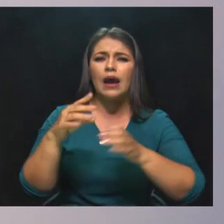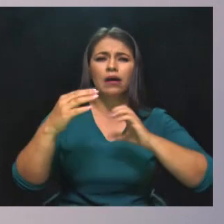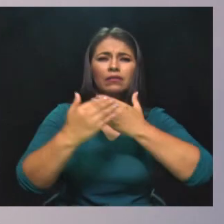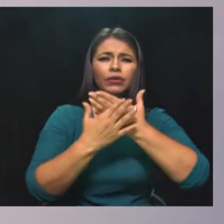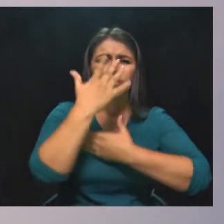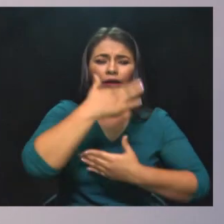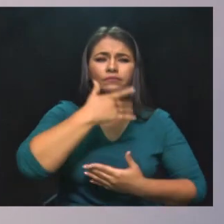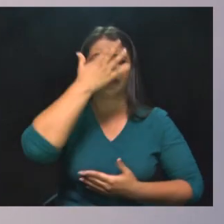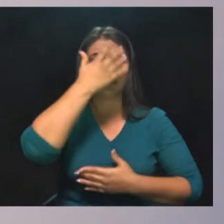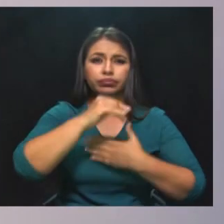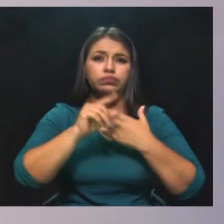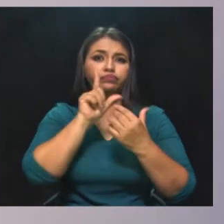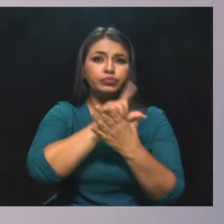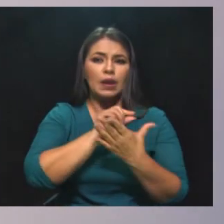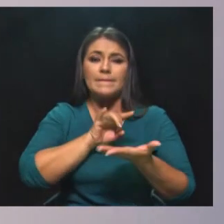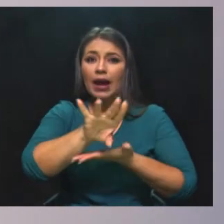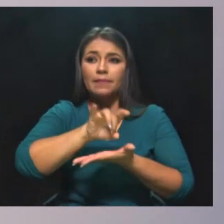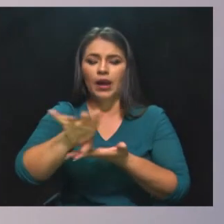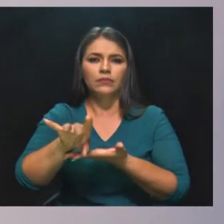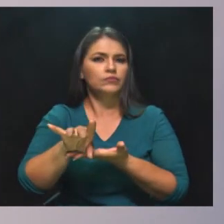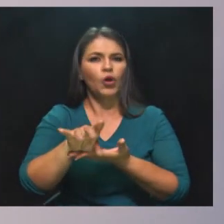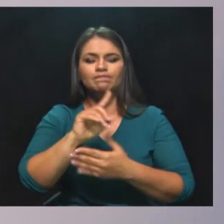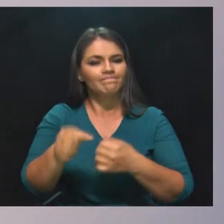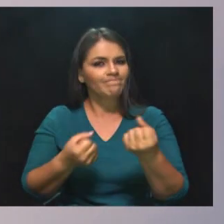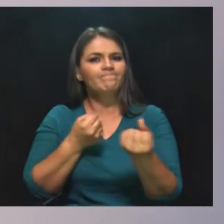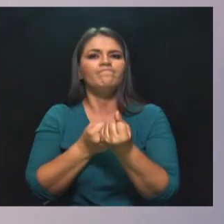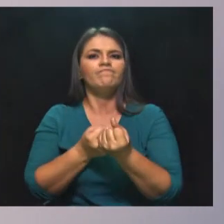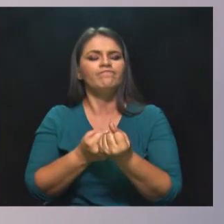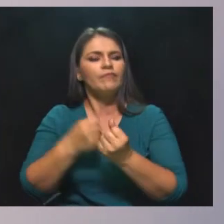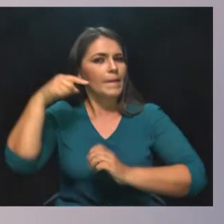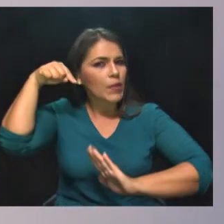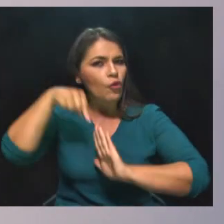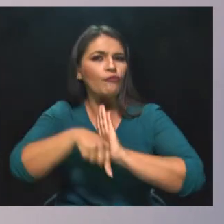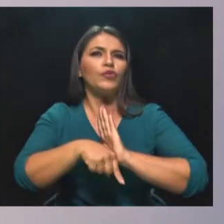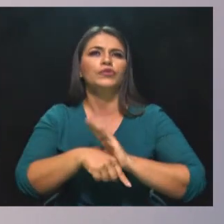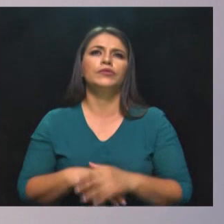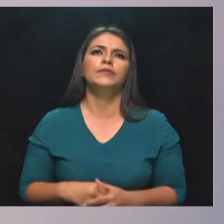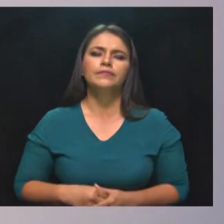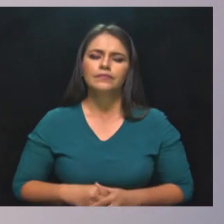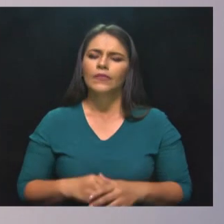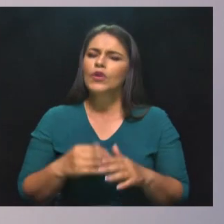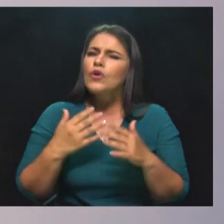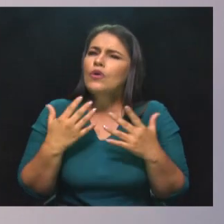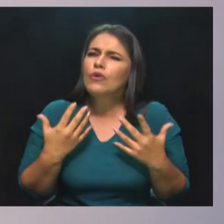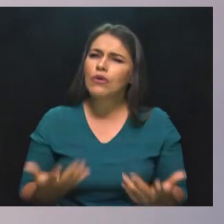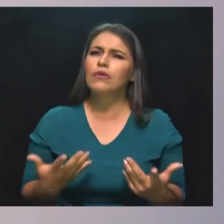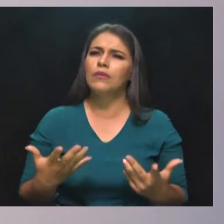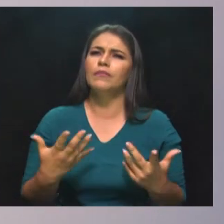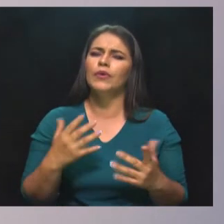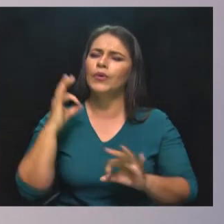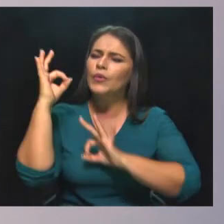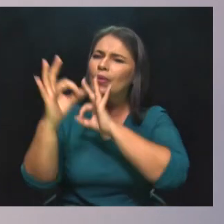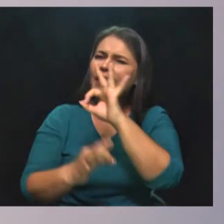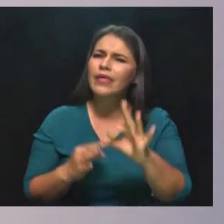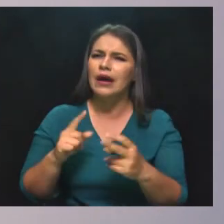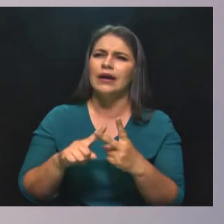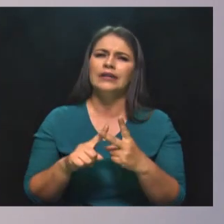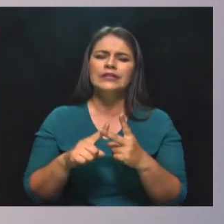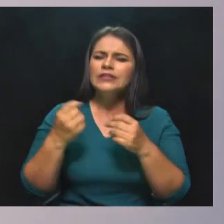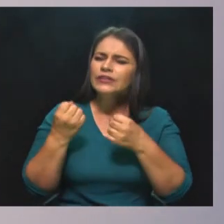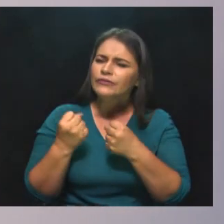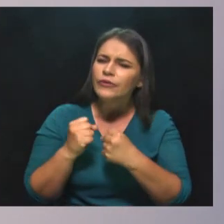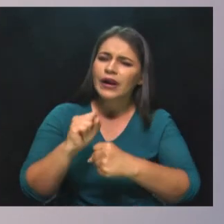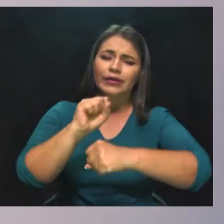debemos hacer más por ellos. La mejor manera de proteger y valorar su